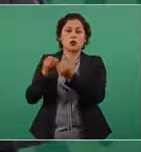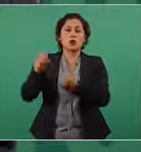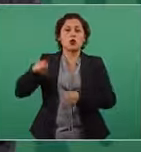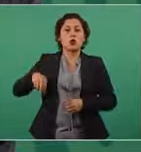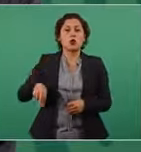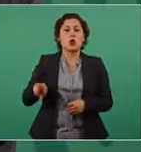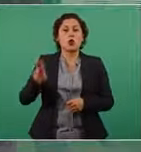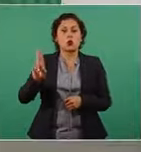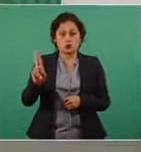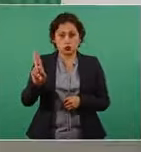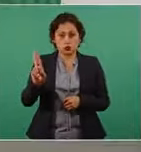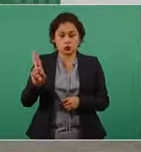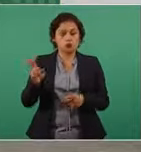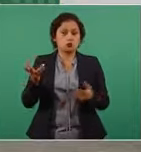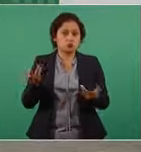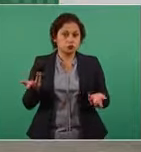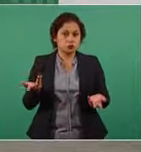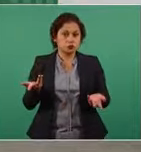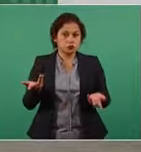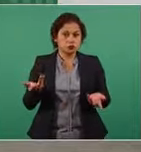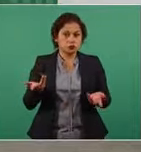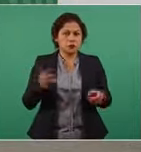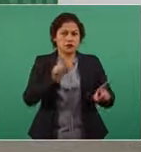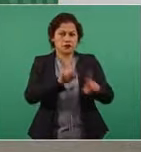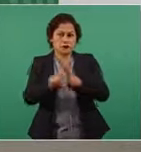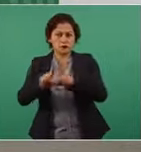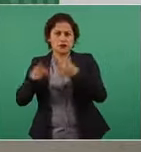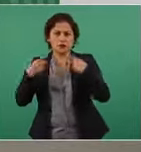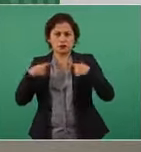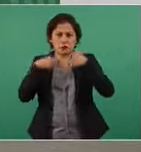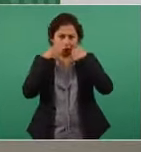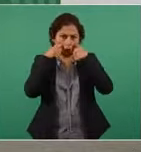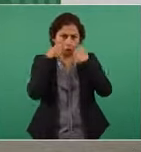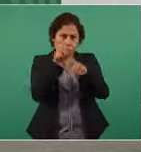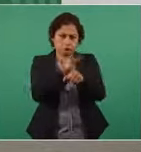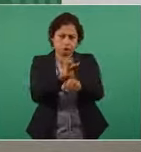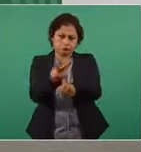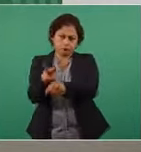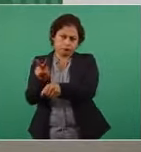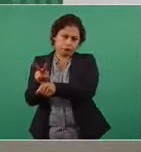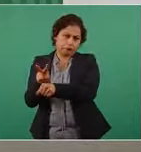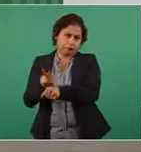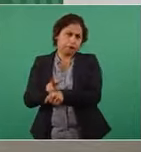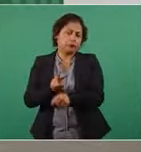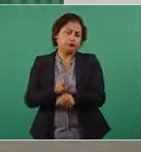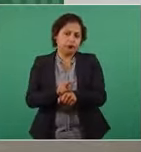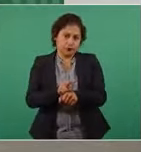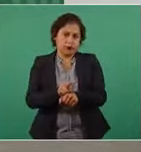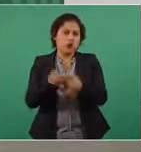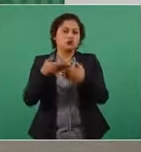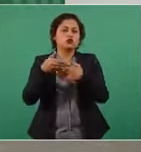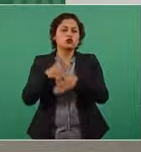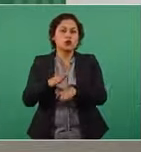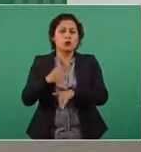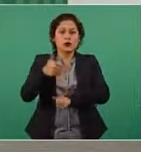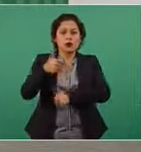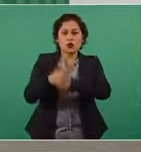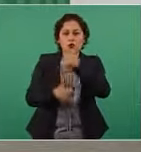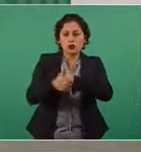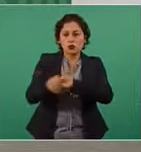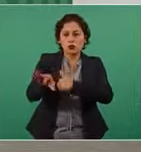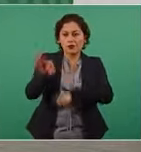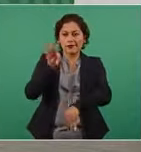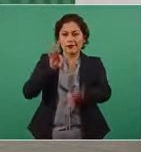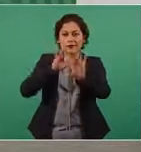hay vigilancia permanente sobre las licitaciones y los contratos.